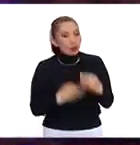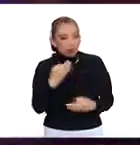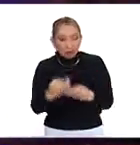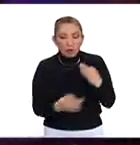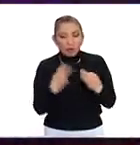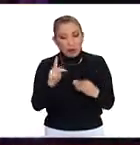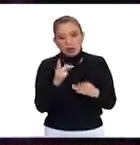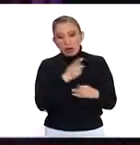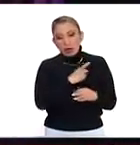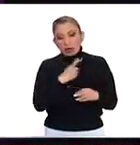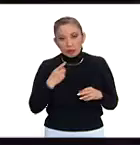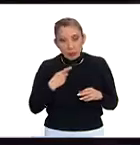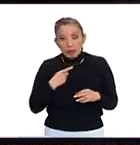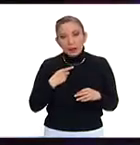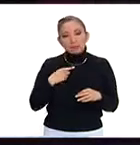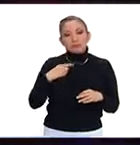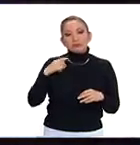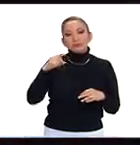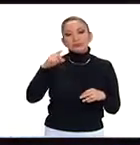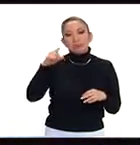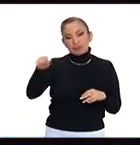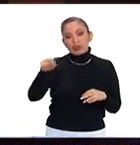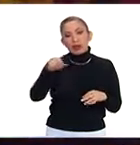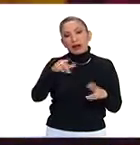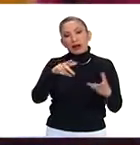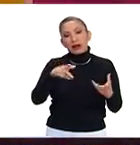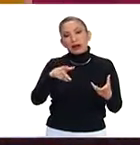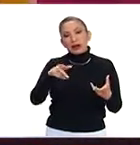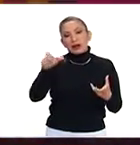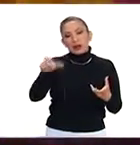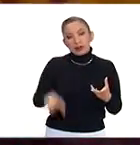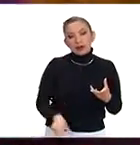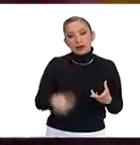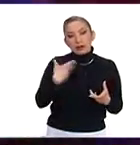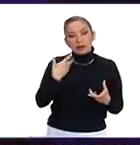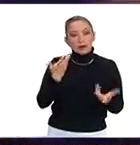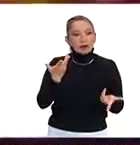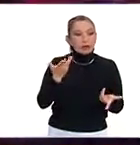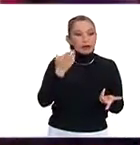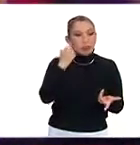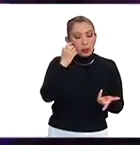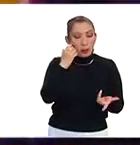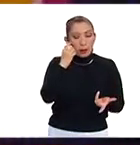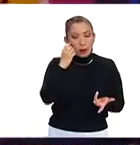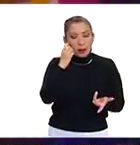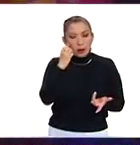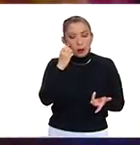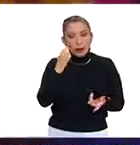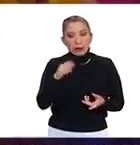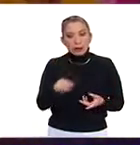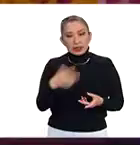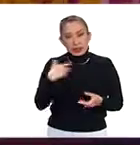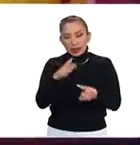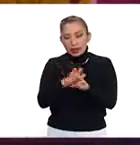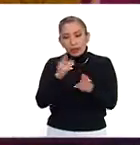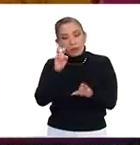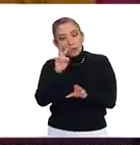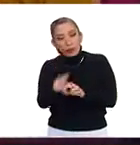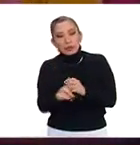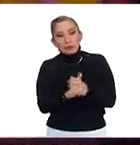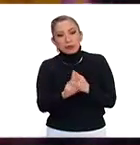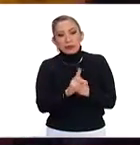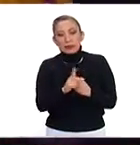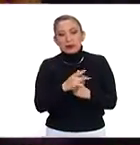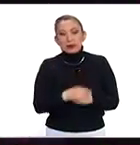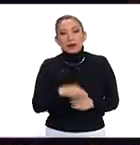ojo, que va una delegación allá, a España, a su sur, y ahí les va a tocar a ellos, sacar el pecho, y enfrentar, de primera